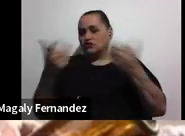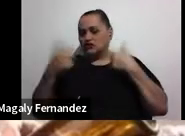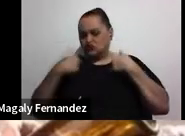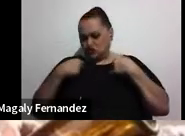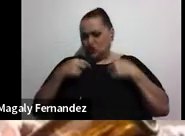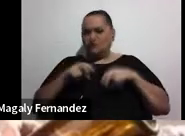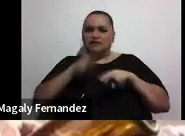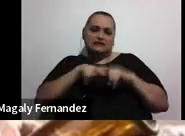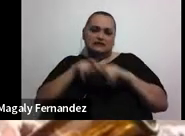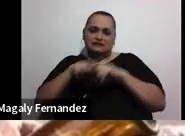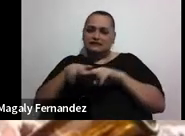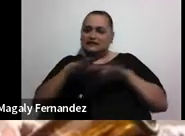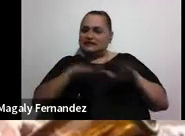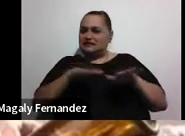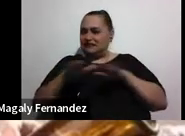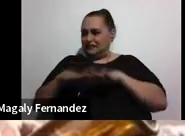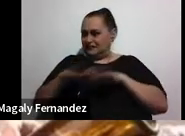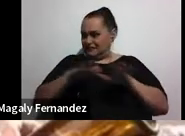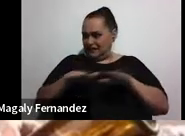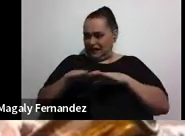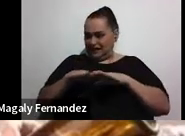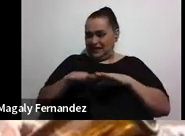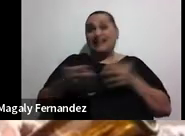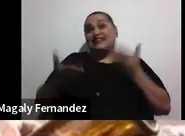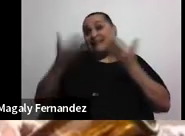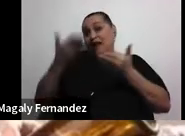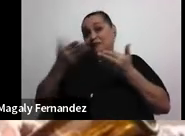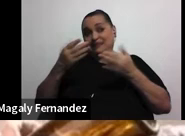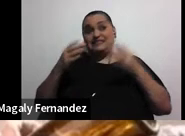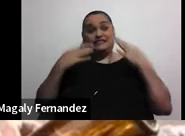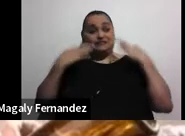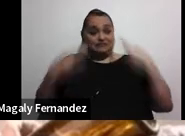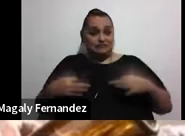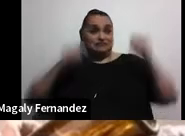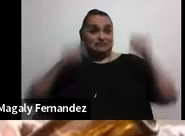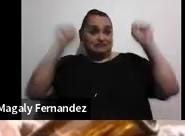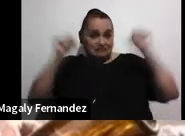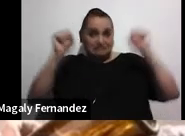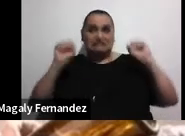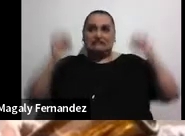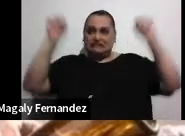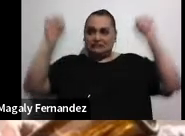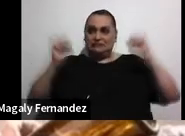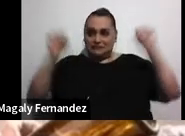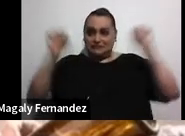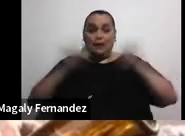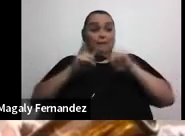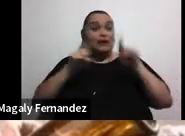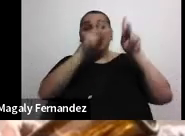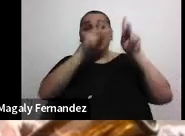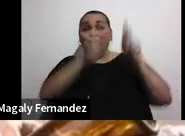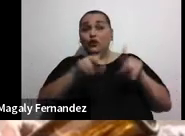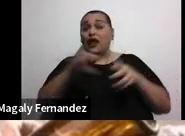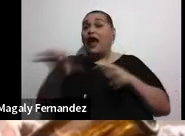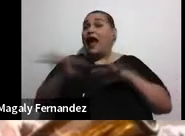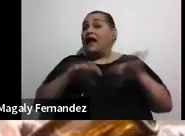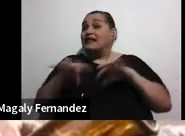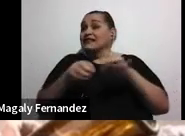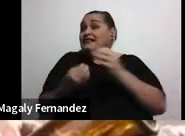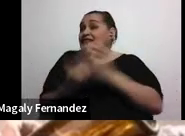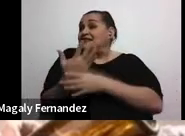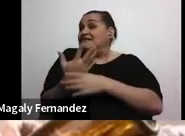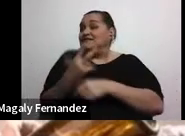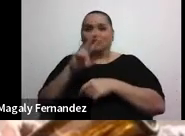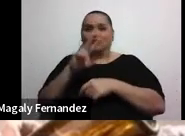Y claro, tal vez quemaba muchas calorías en un gimnasio, estaba muchas pesas. Pero no era una persona activa. No era una persona que se moviera